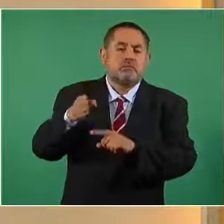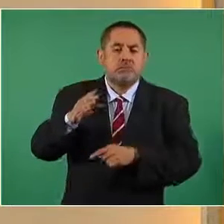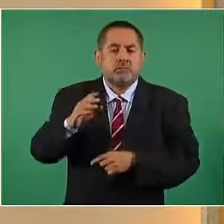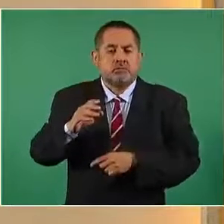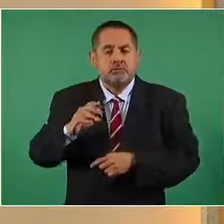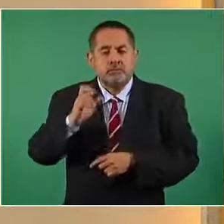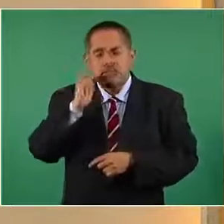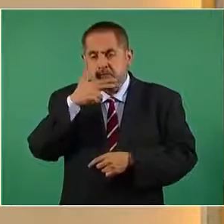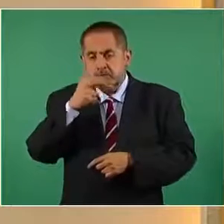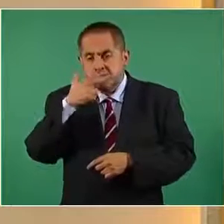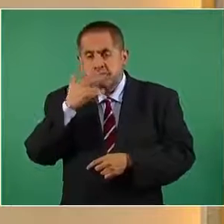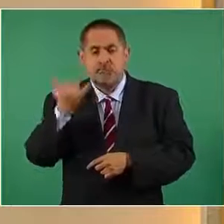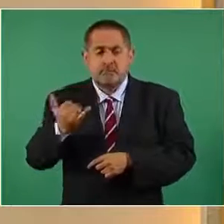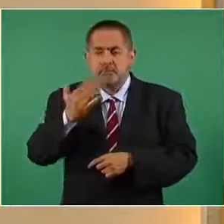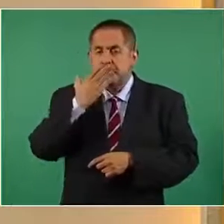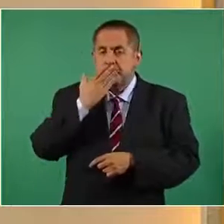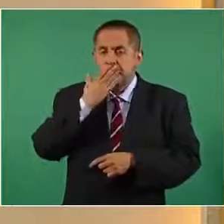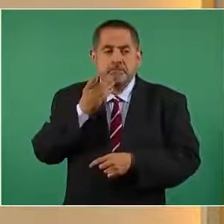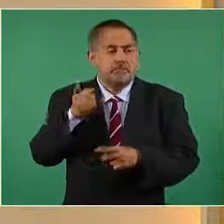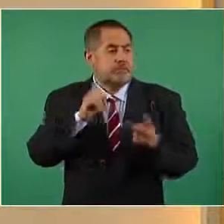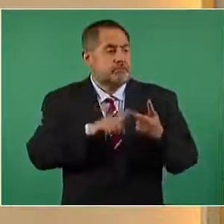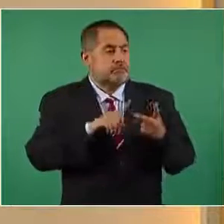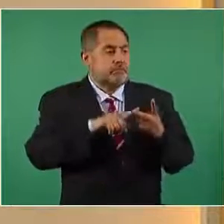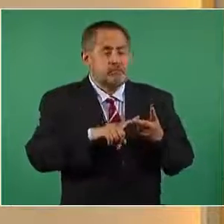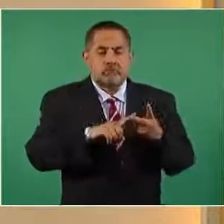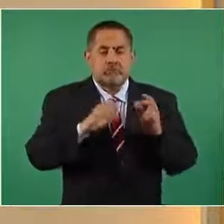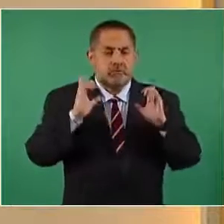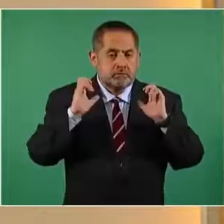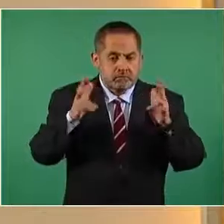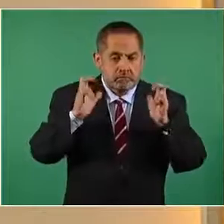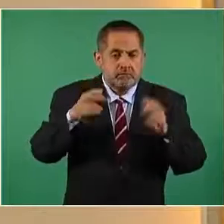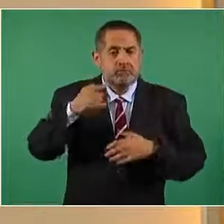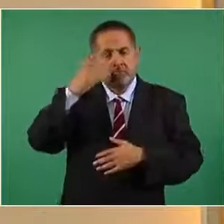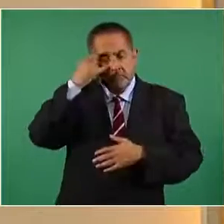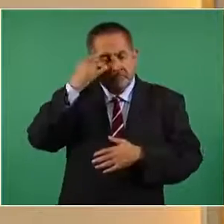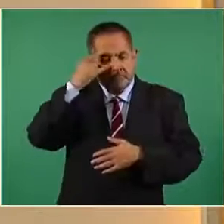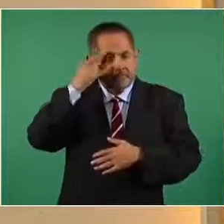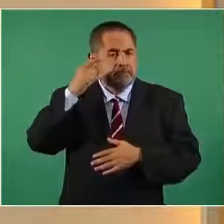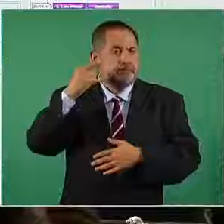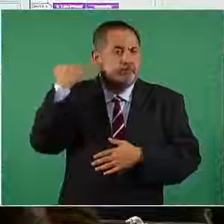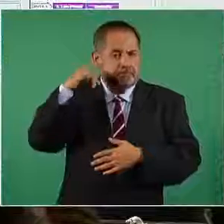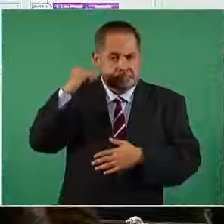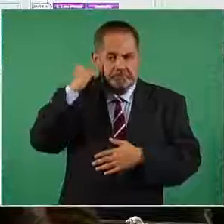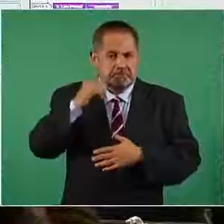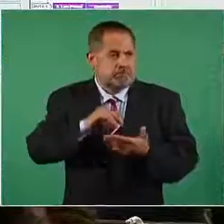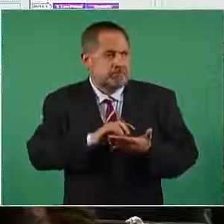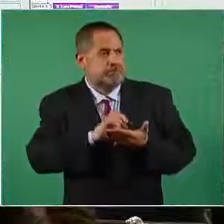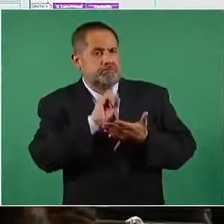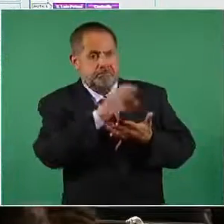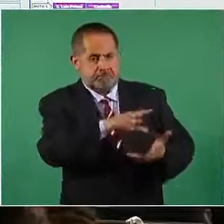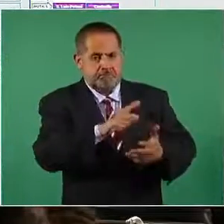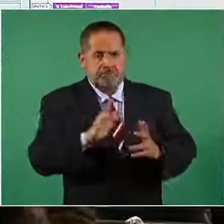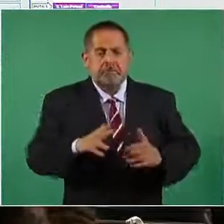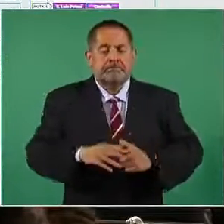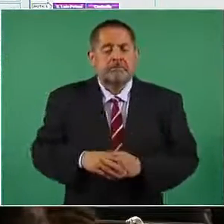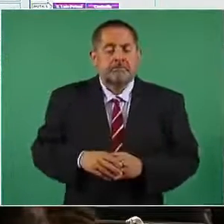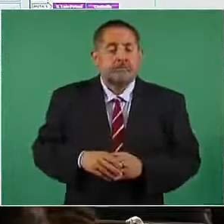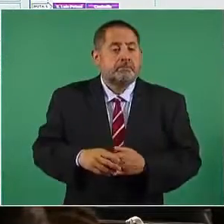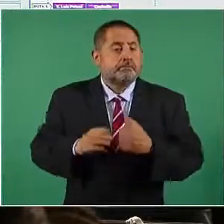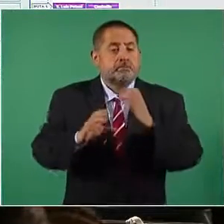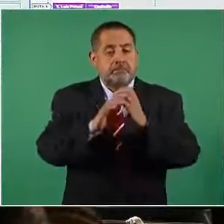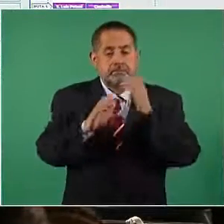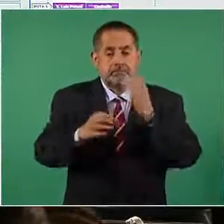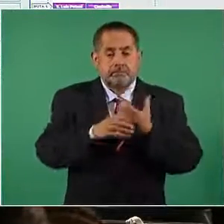Chihuahua y Sonora. La ruta número dos, Chiapas, Campeche y Yucatán. En vía terrestre